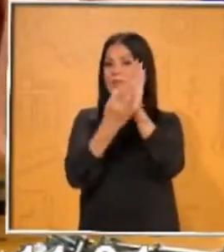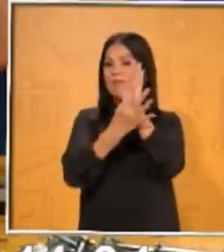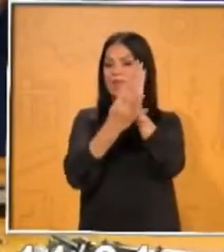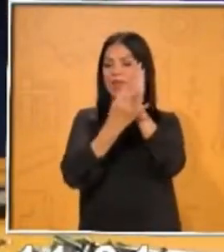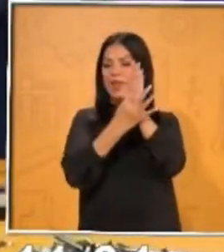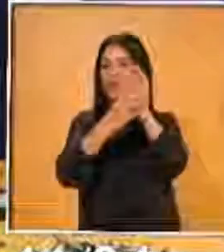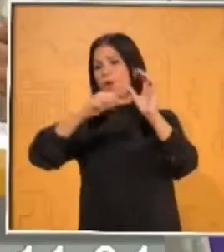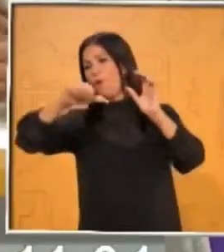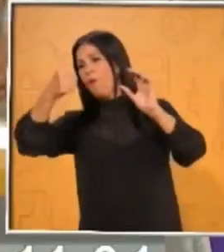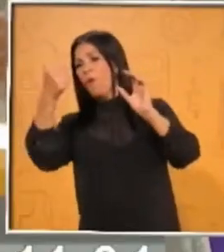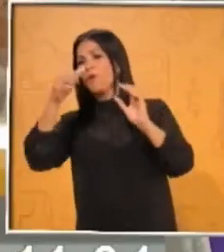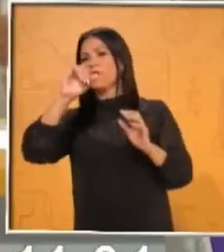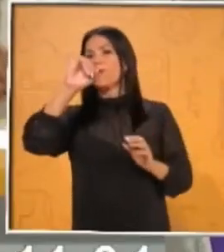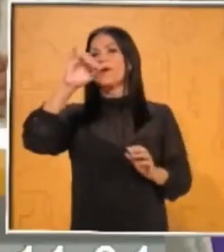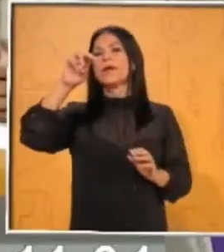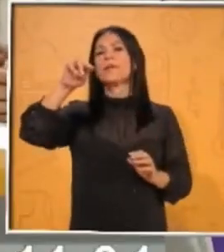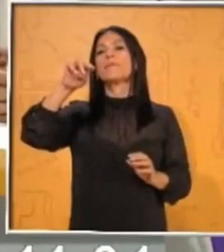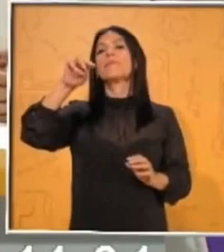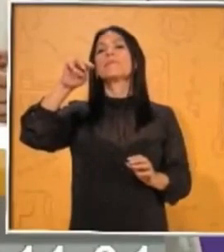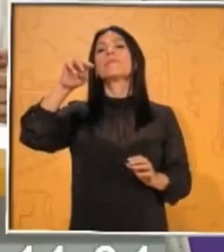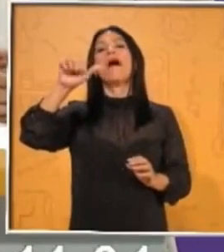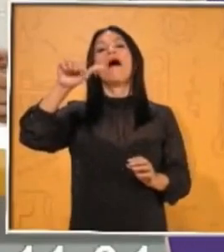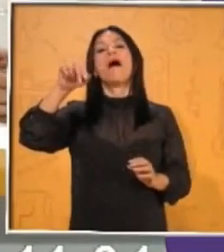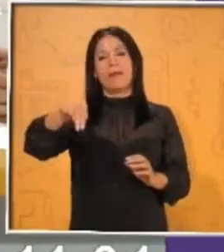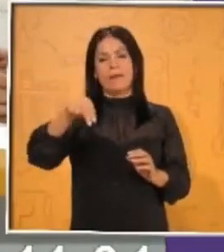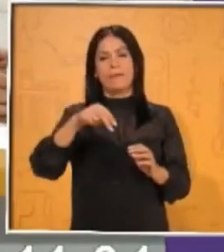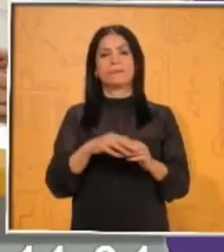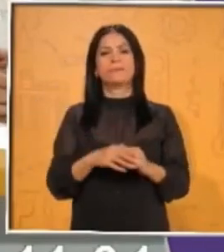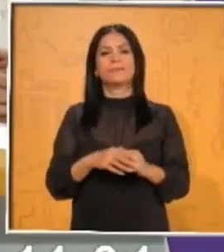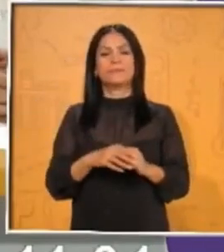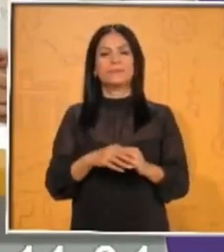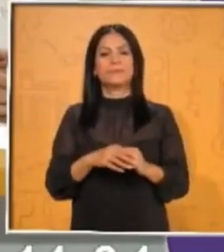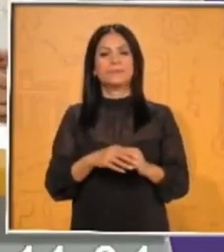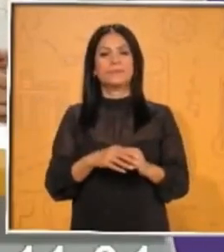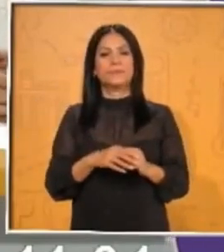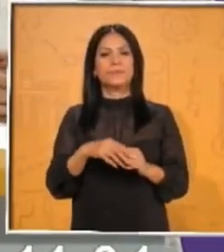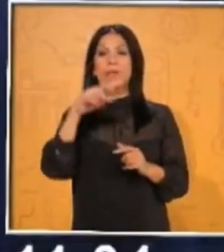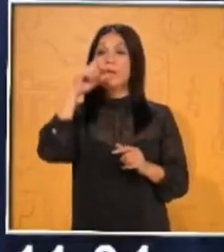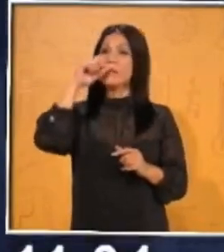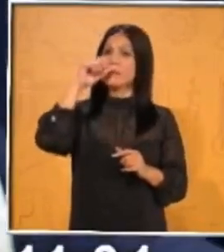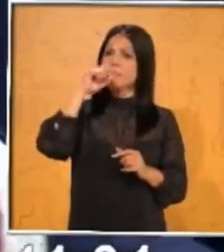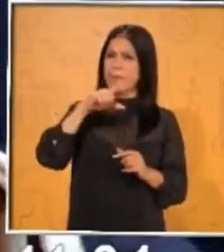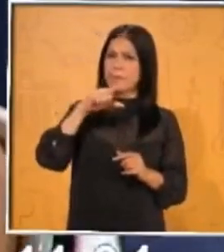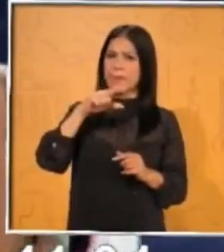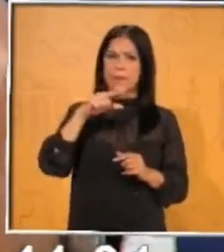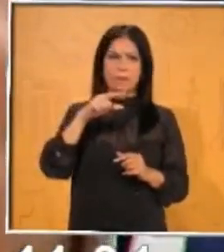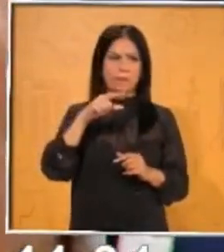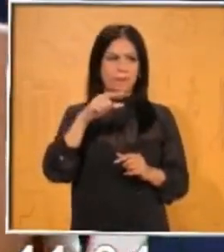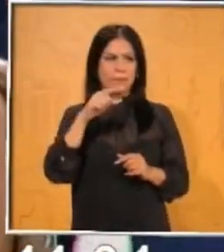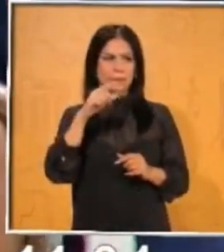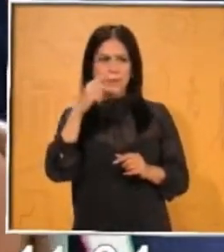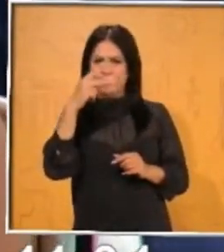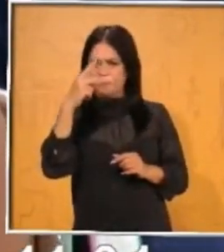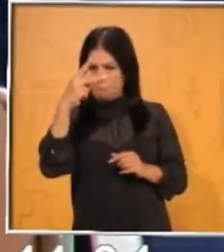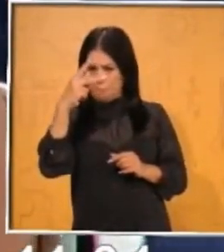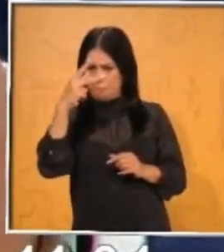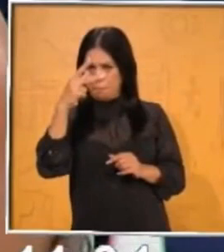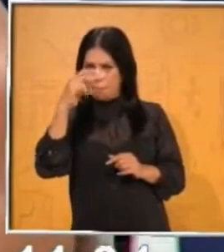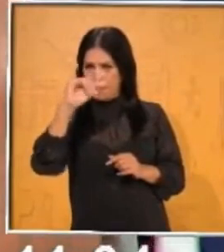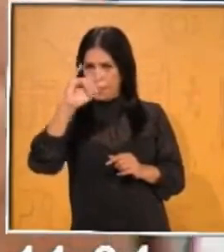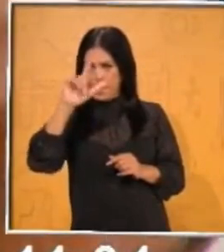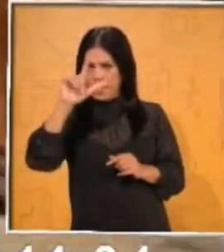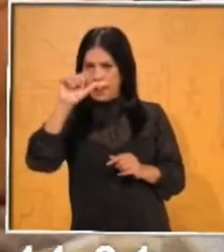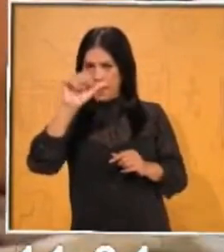cosas que pegamos en el refrigerador, en las puertas. Así es también. Pues las pilas, que son alcalinas, bueno, también son